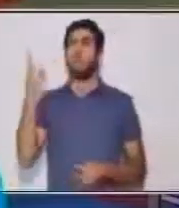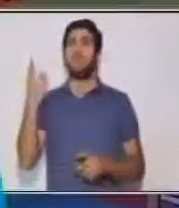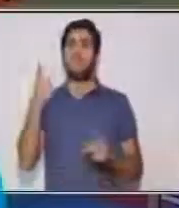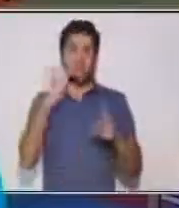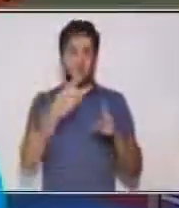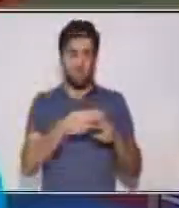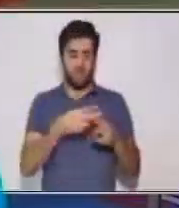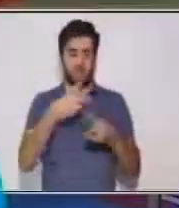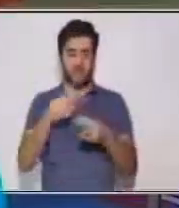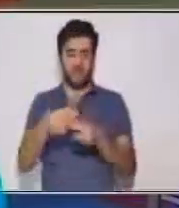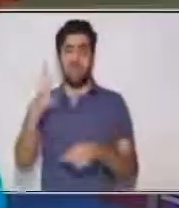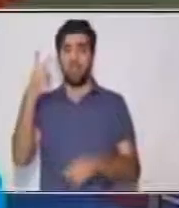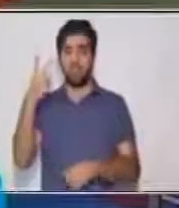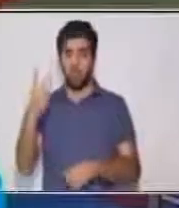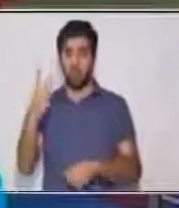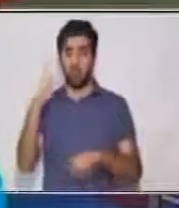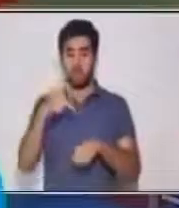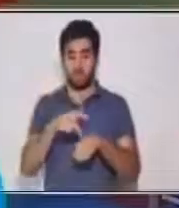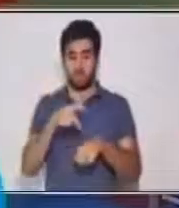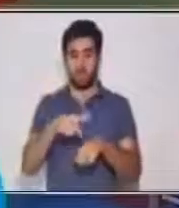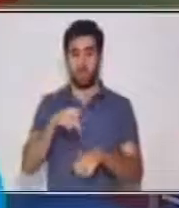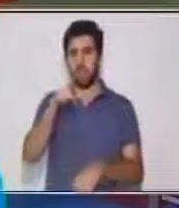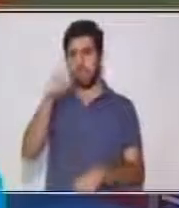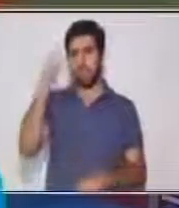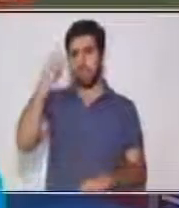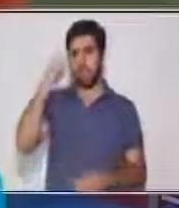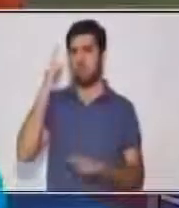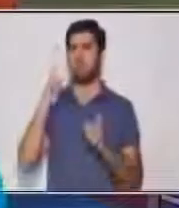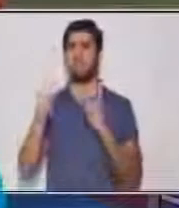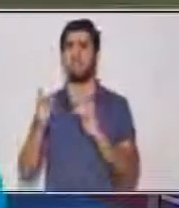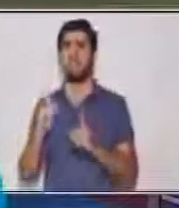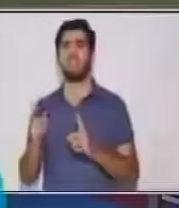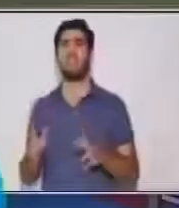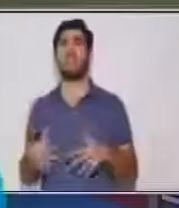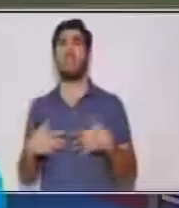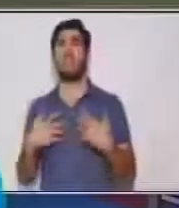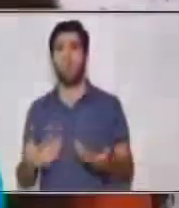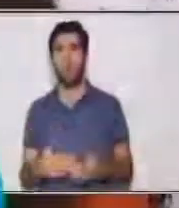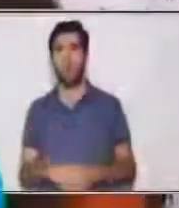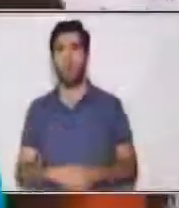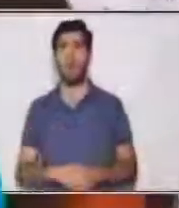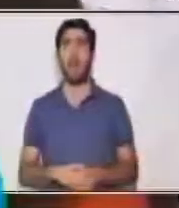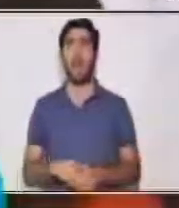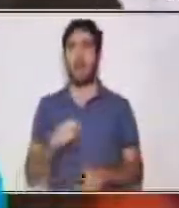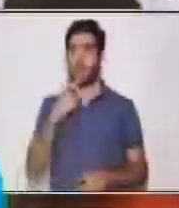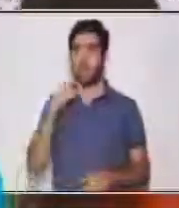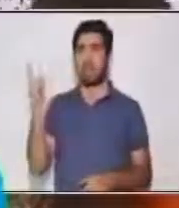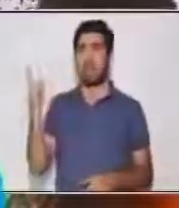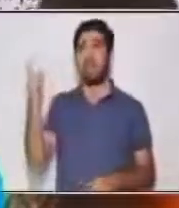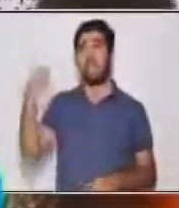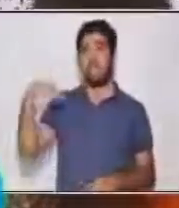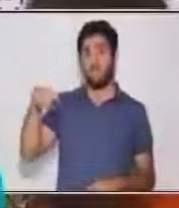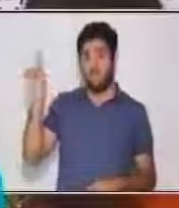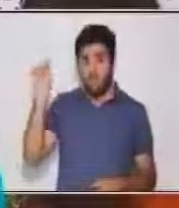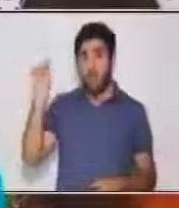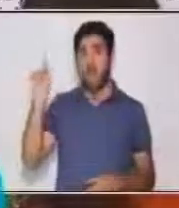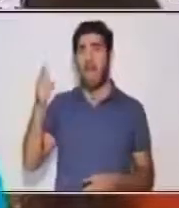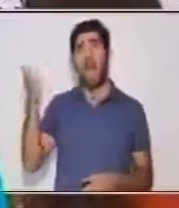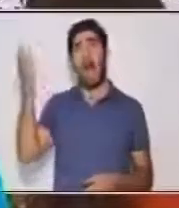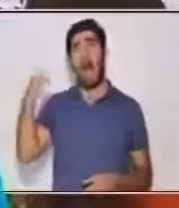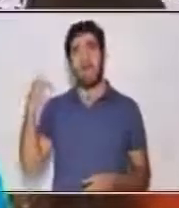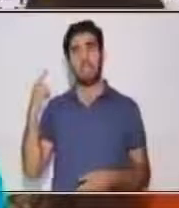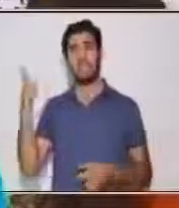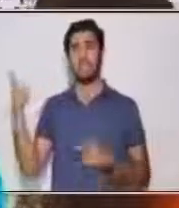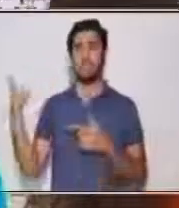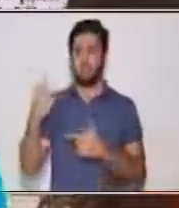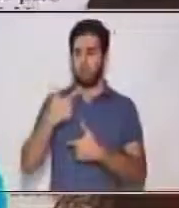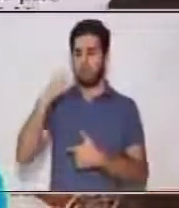que es una opinión. ¿Tú cuál crees que es? Ah, correcto. Fue un gran guerrero está aquí y también está